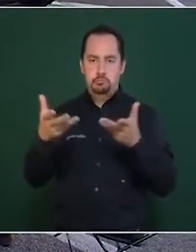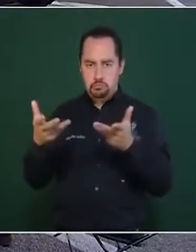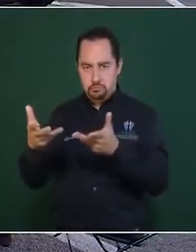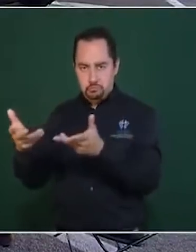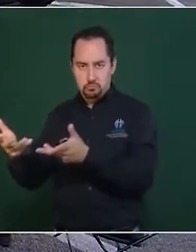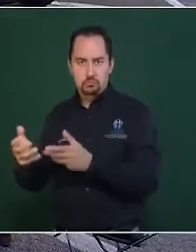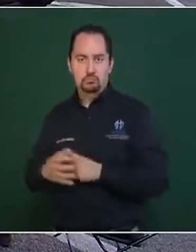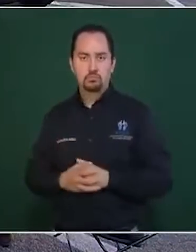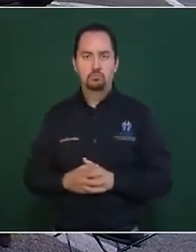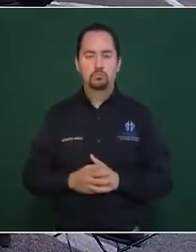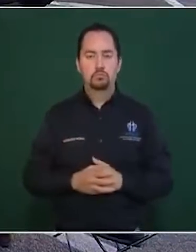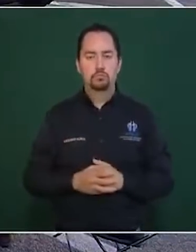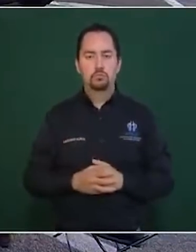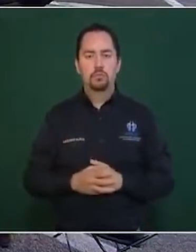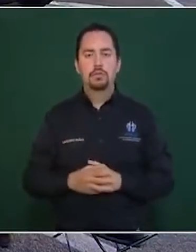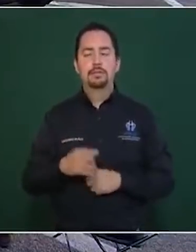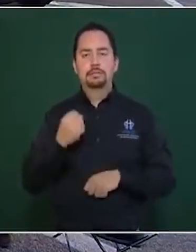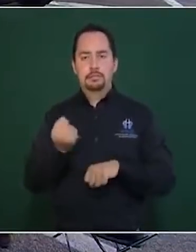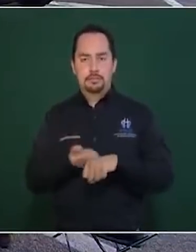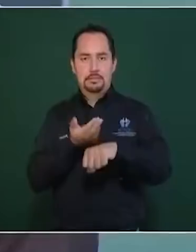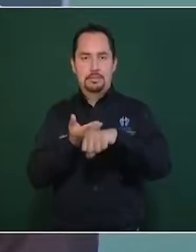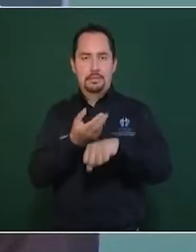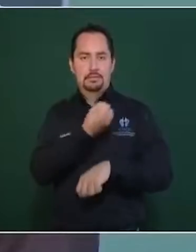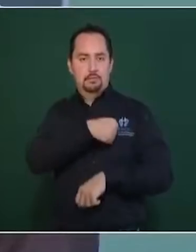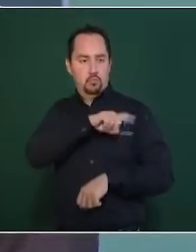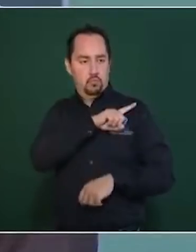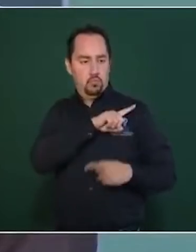la Secretaría de Salud.